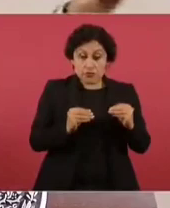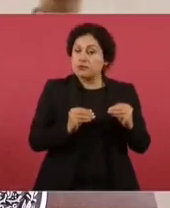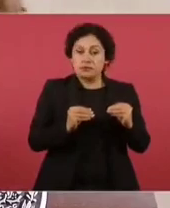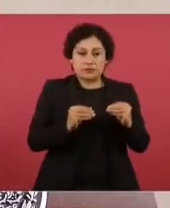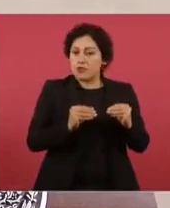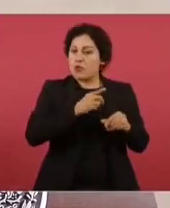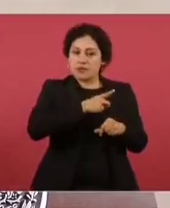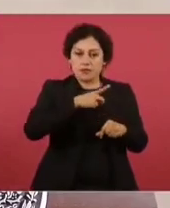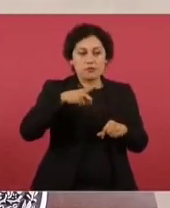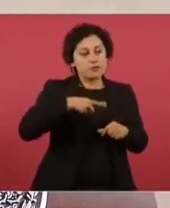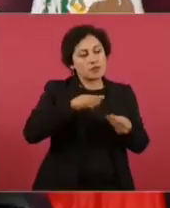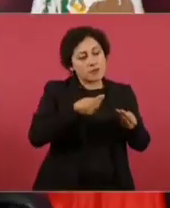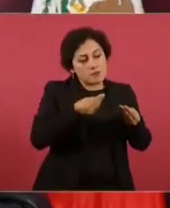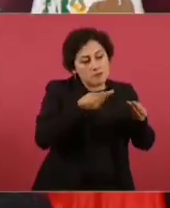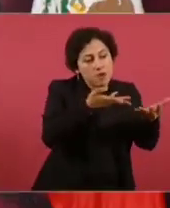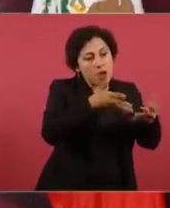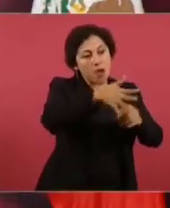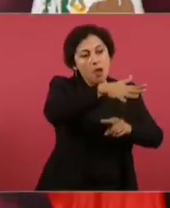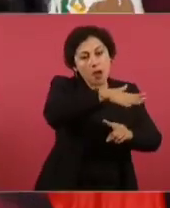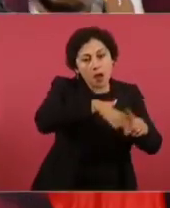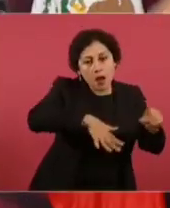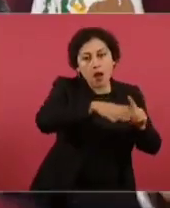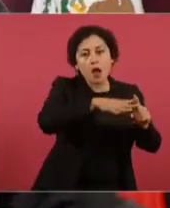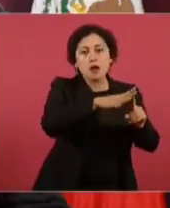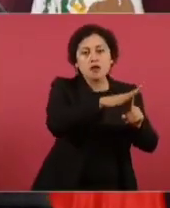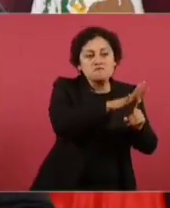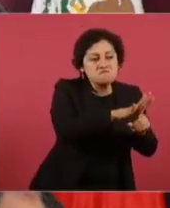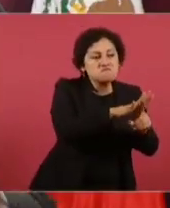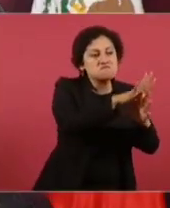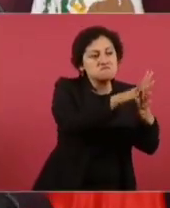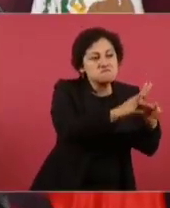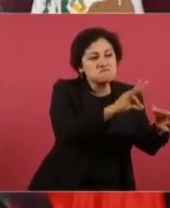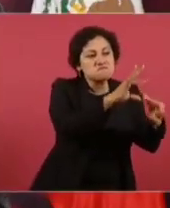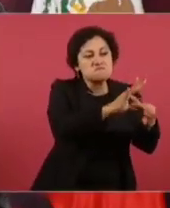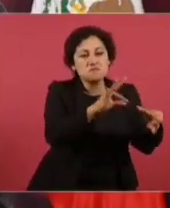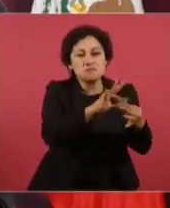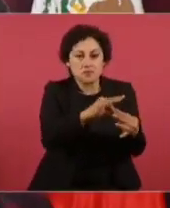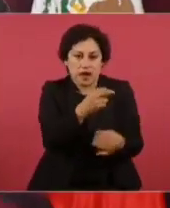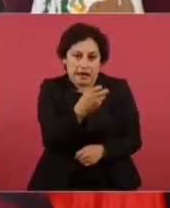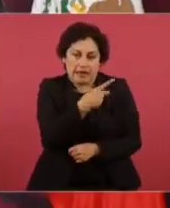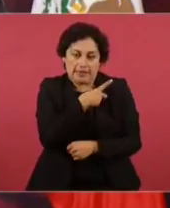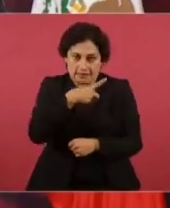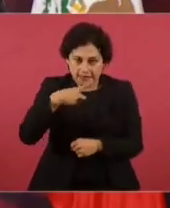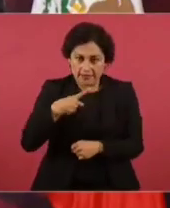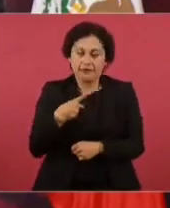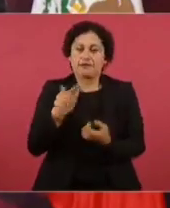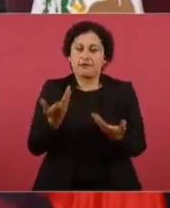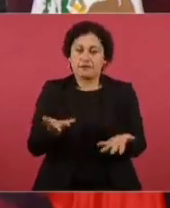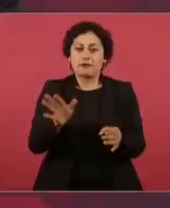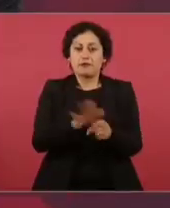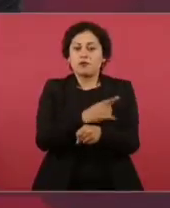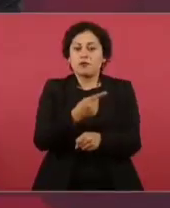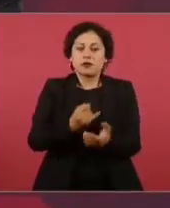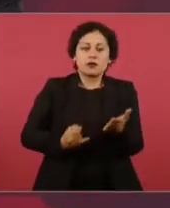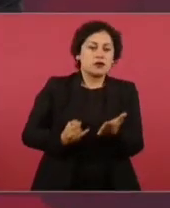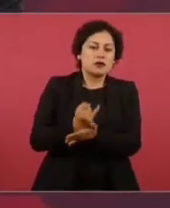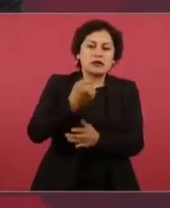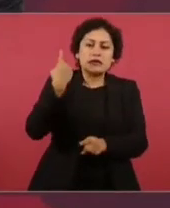convencer a la gente, porque al final son los ciudadanos los que van a decidir.